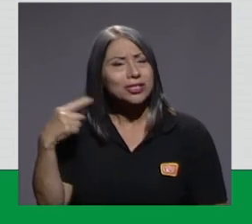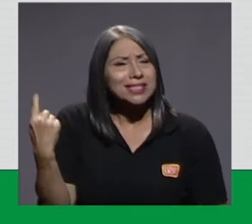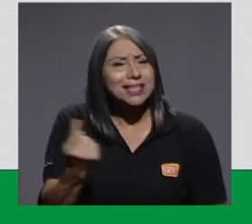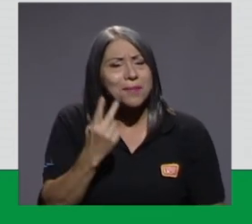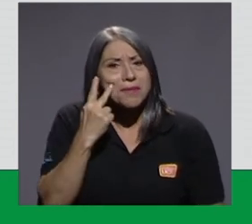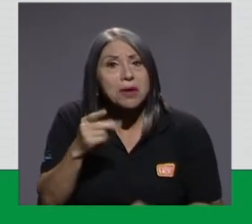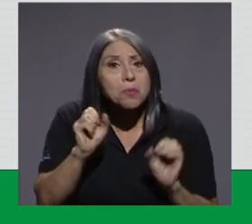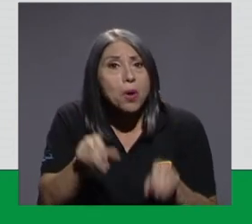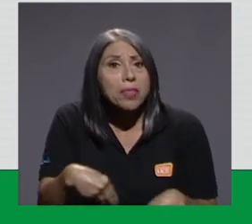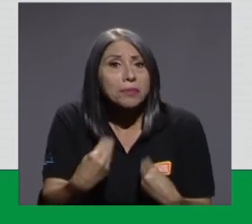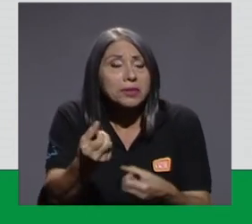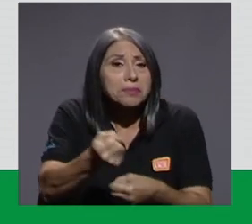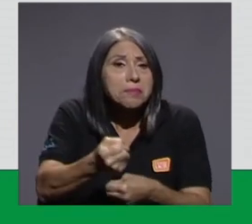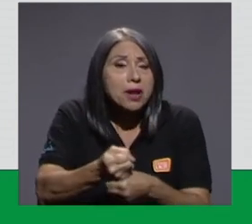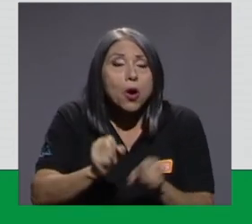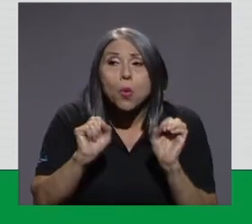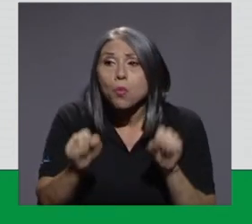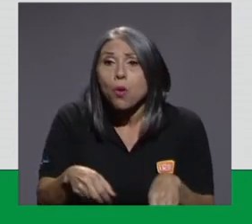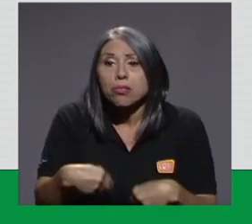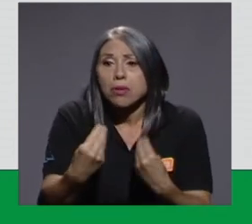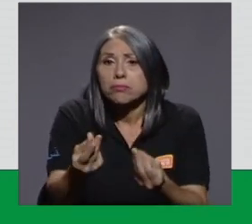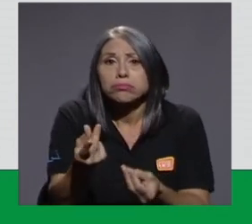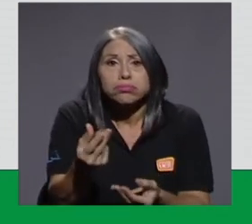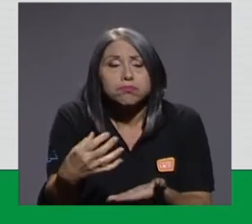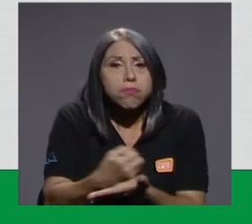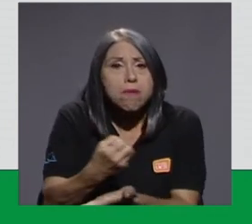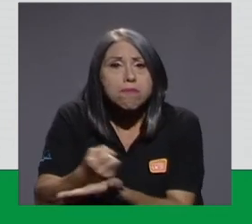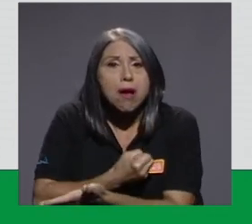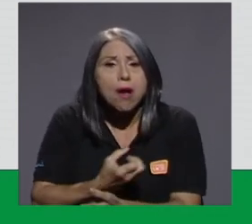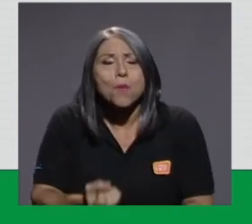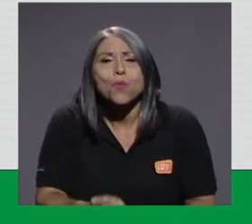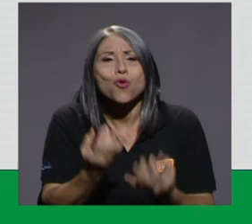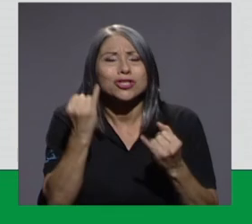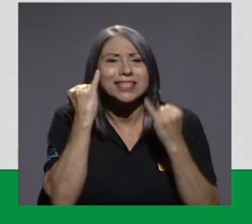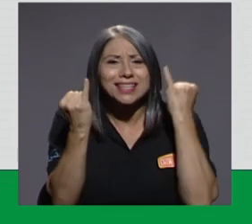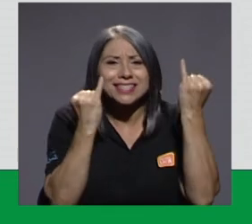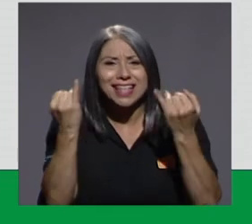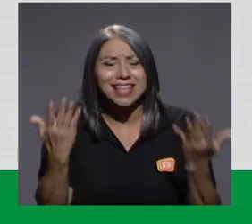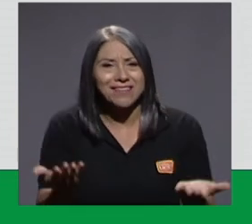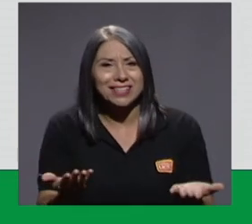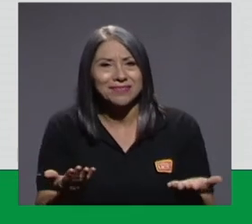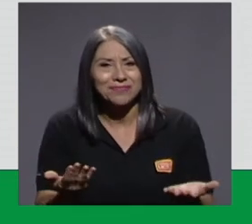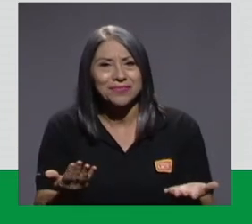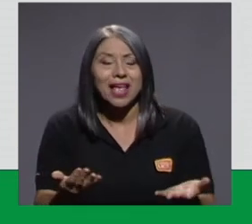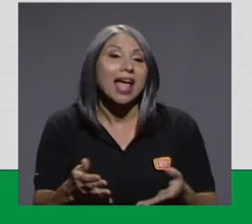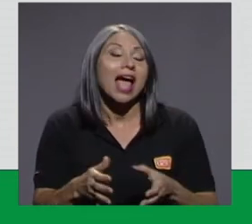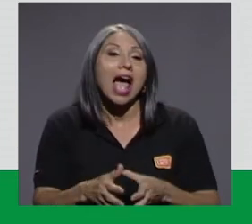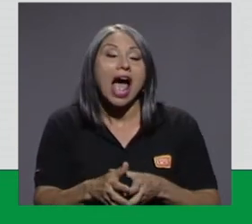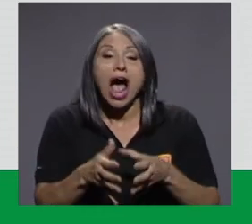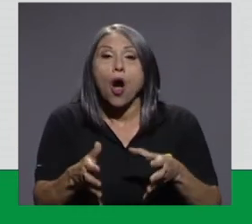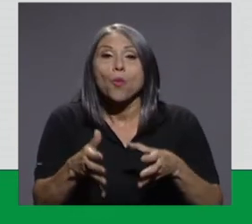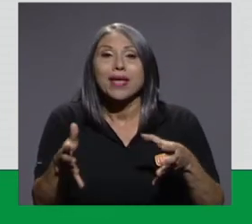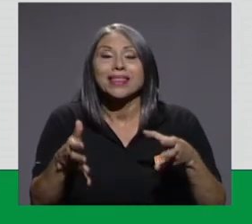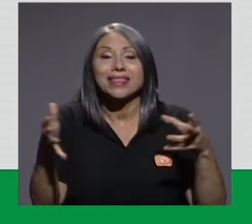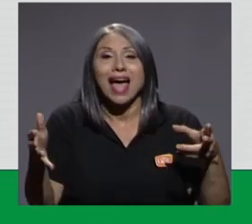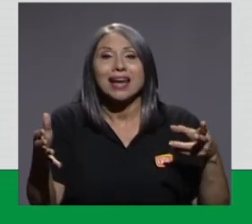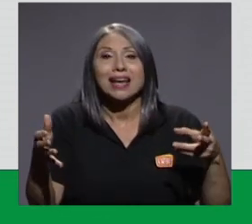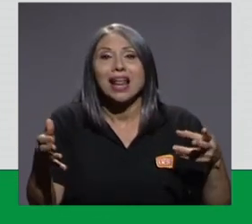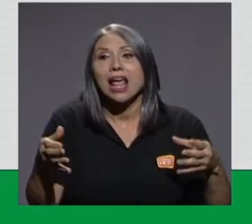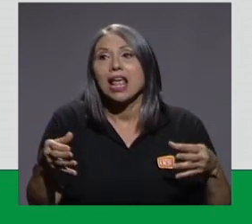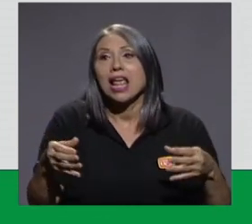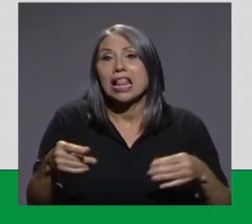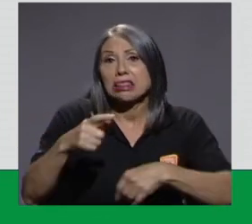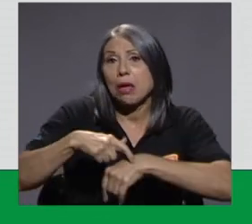puede generar empleo, puede generar recursos, puede generar muchas iniciativas. Aumentar la vida de los rellenos